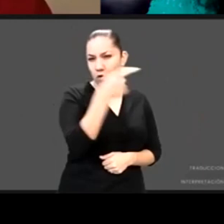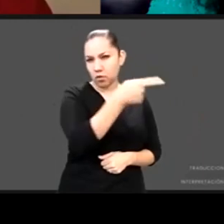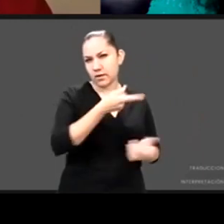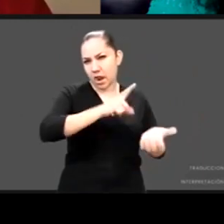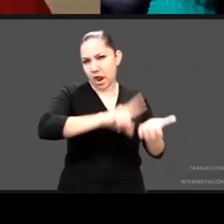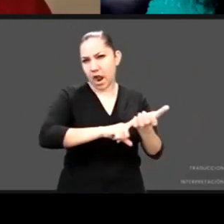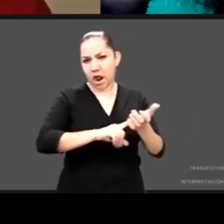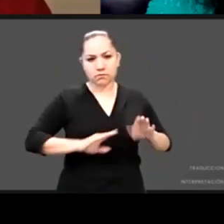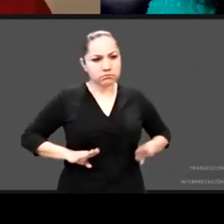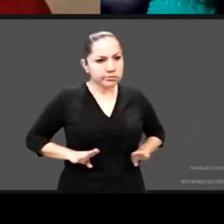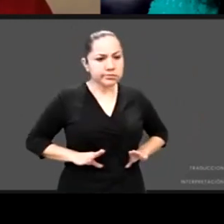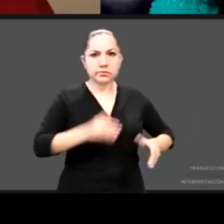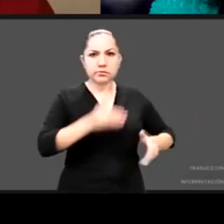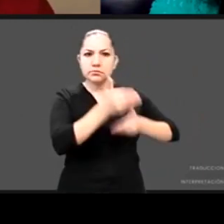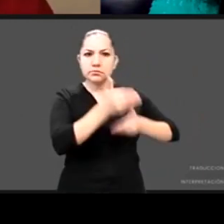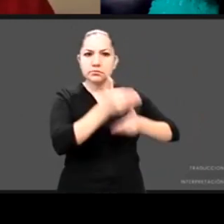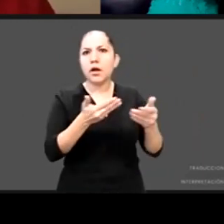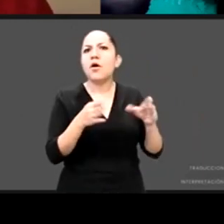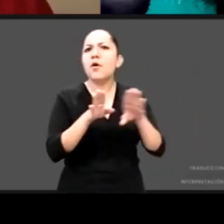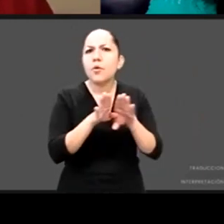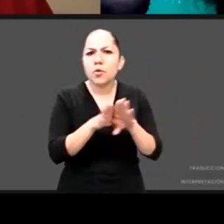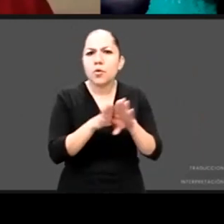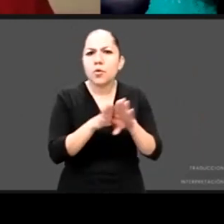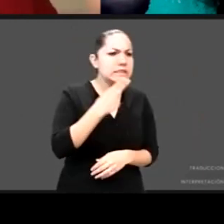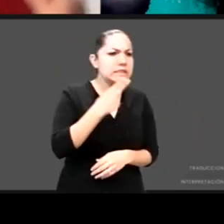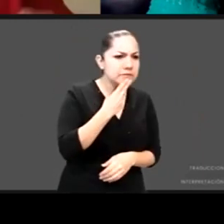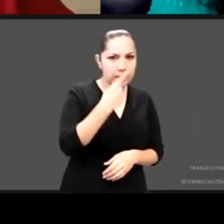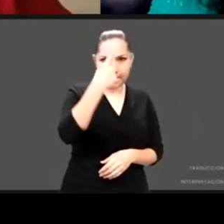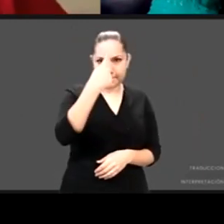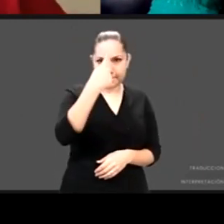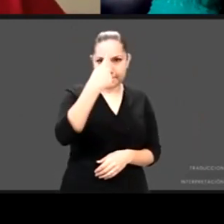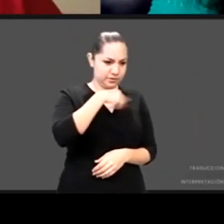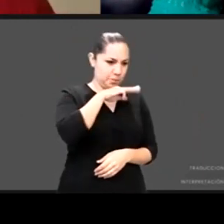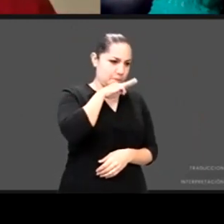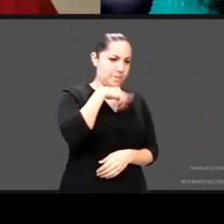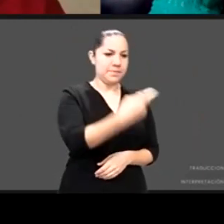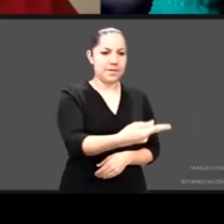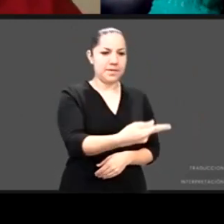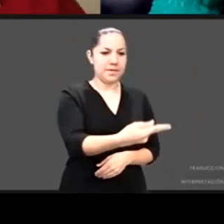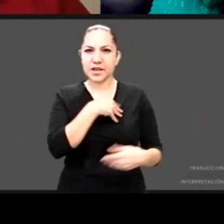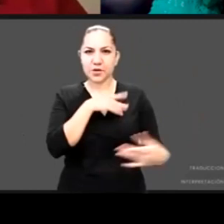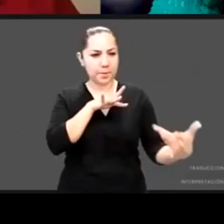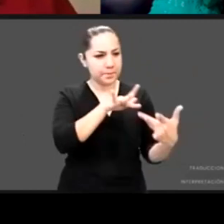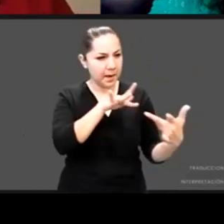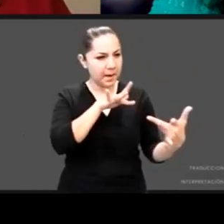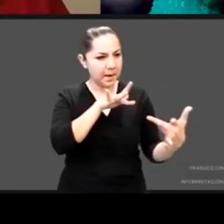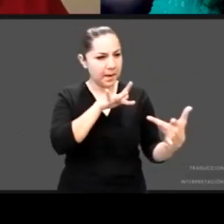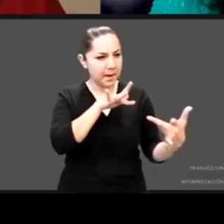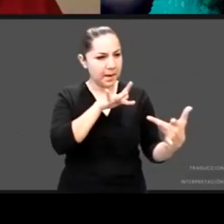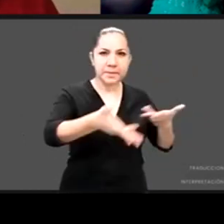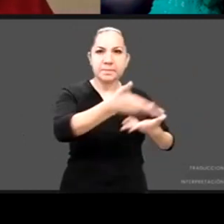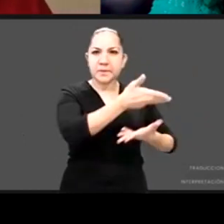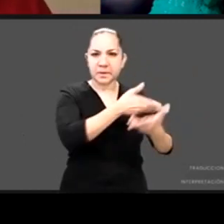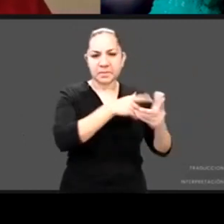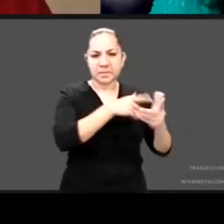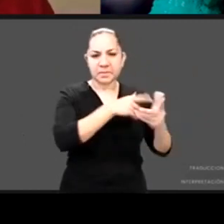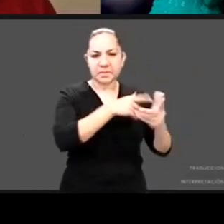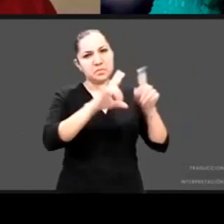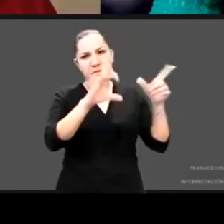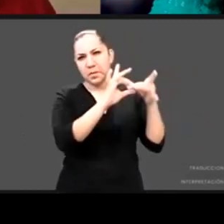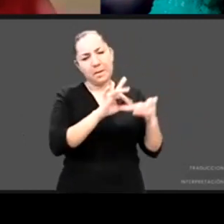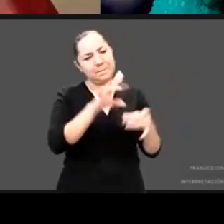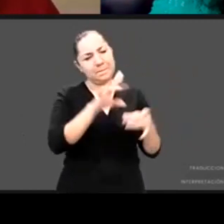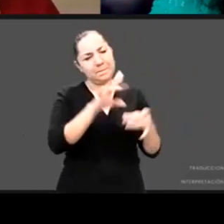niño creo que son algunos de los elementos sin duda hay muchos otros muchos más valiosos de lo que dijeron nuestros colegas